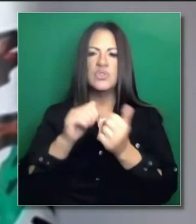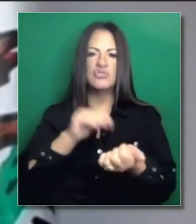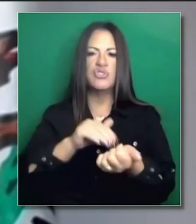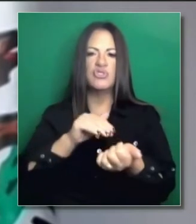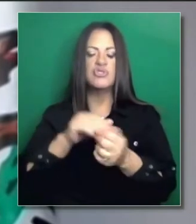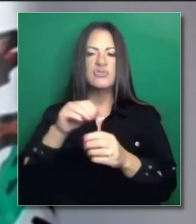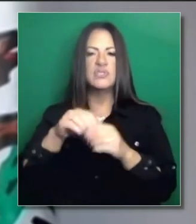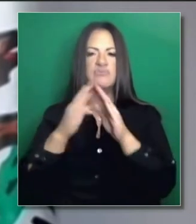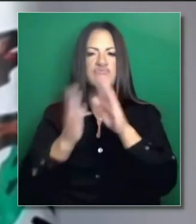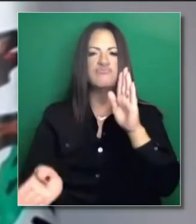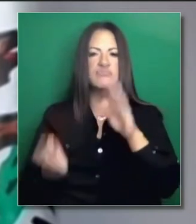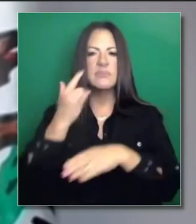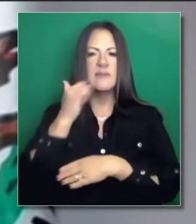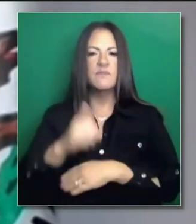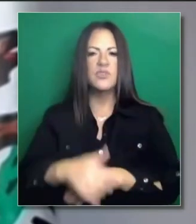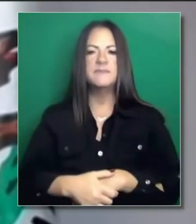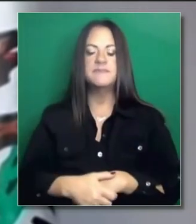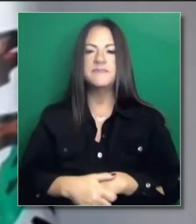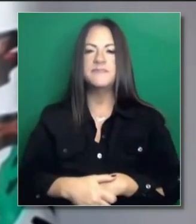a lo ancho del estado. Doctor Galley.